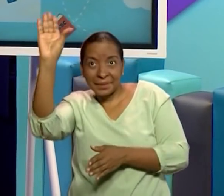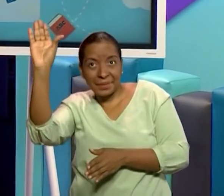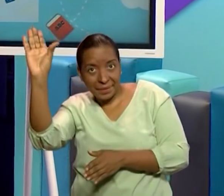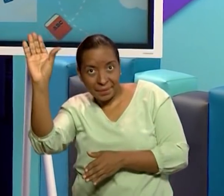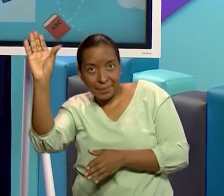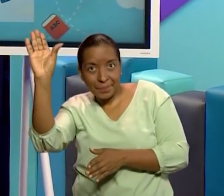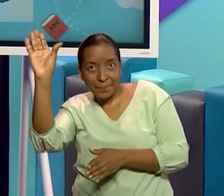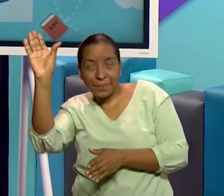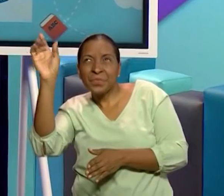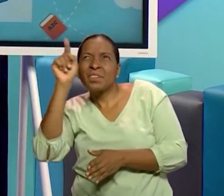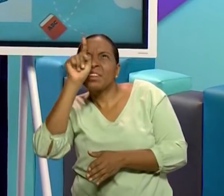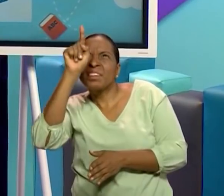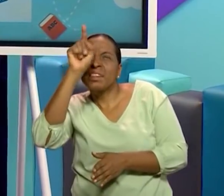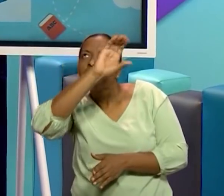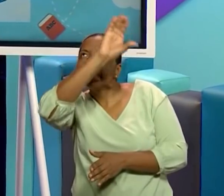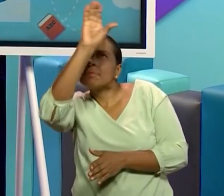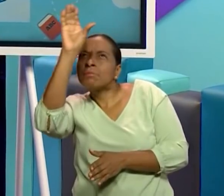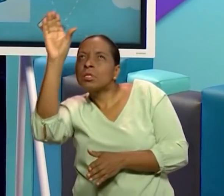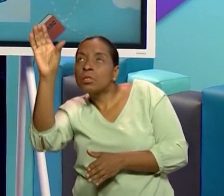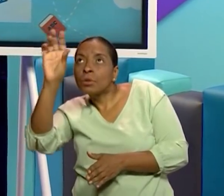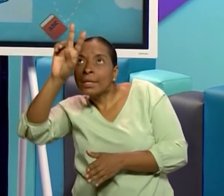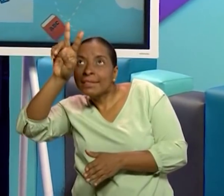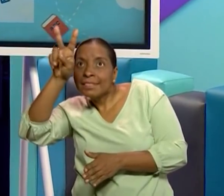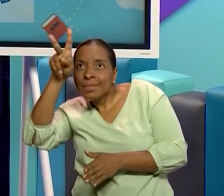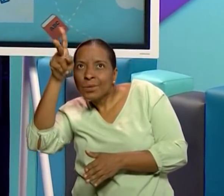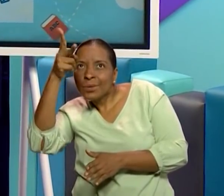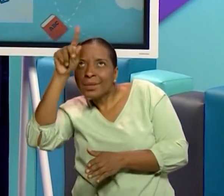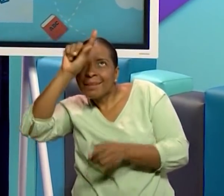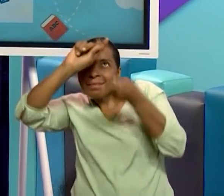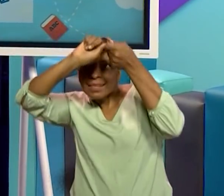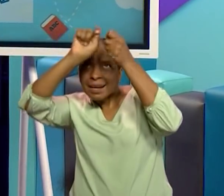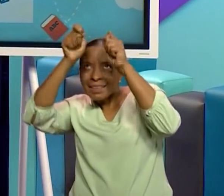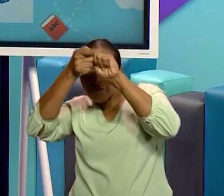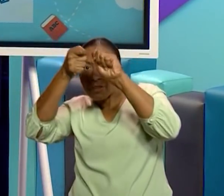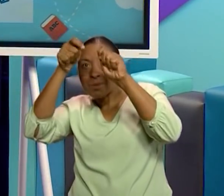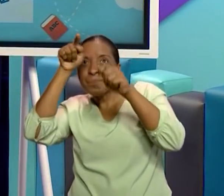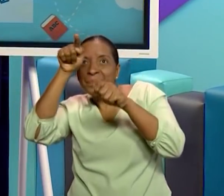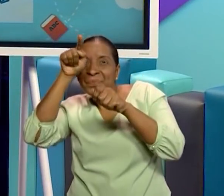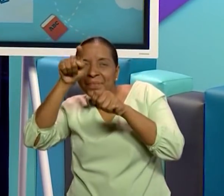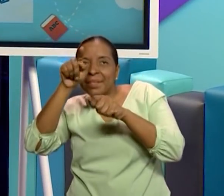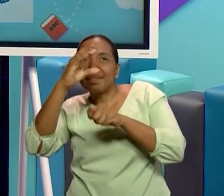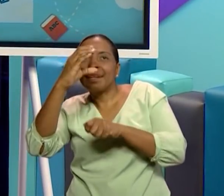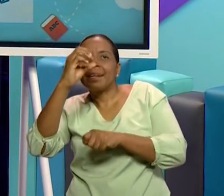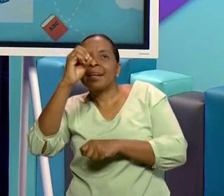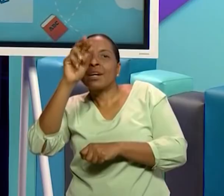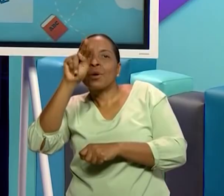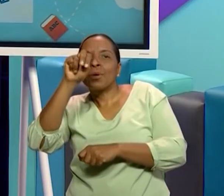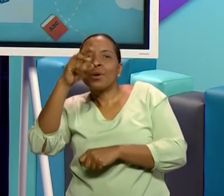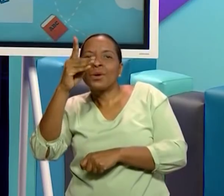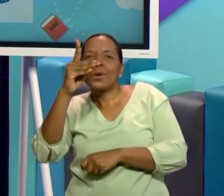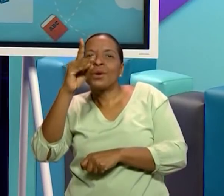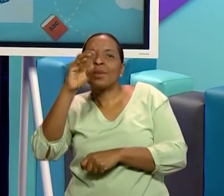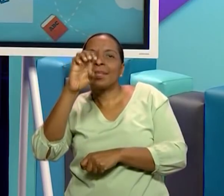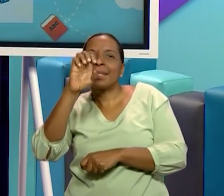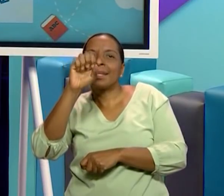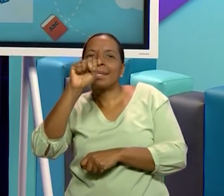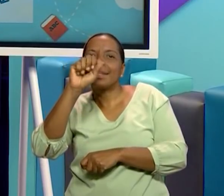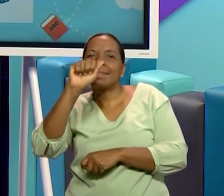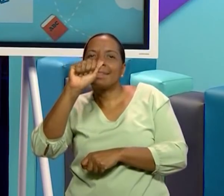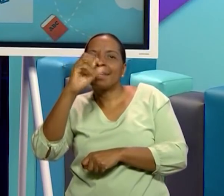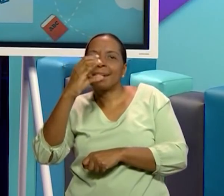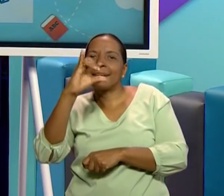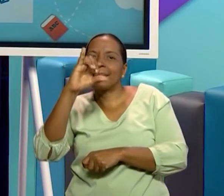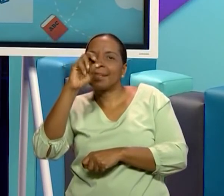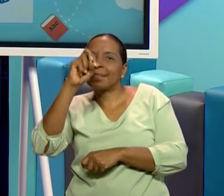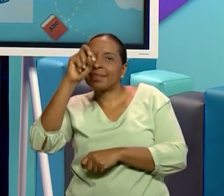En el cielo ocurre la segunda etapa, mi querido estudiante, la condensación. El vapor de agua que ha